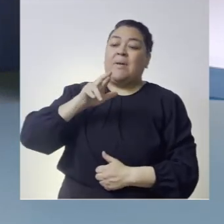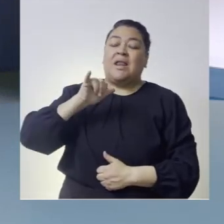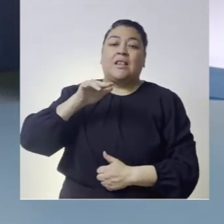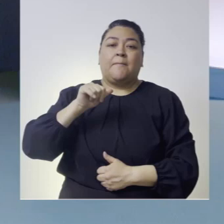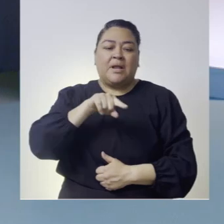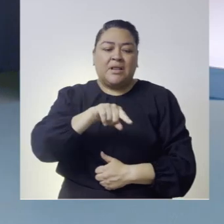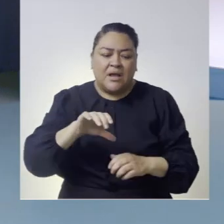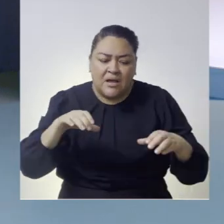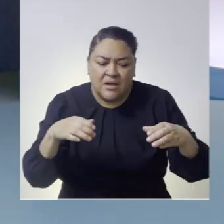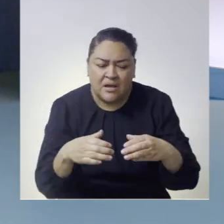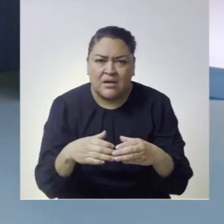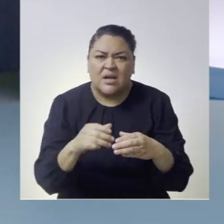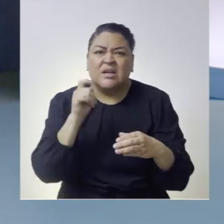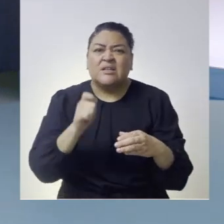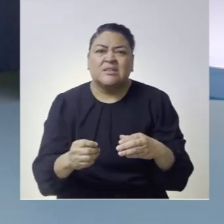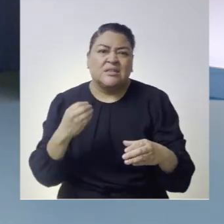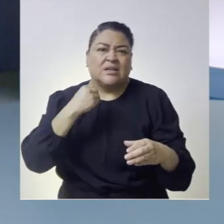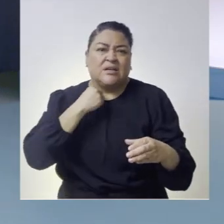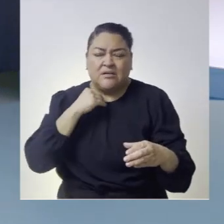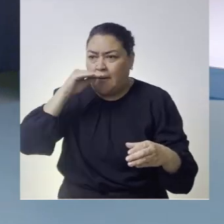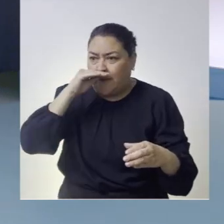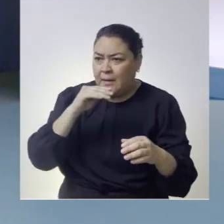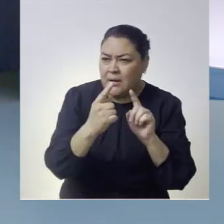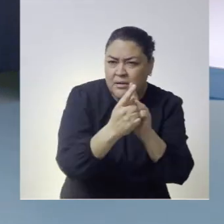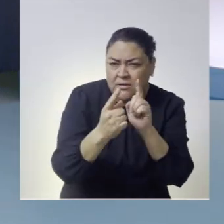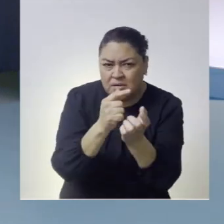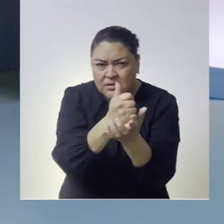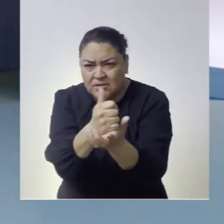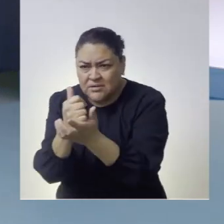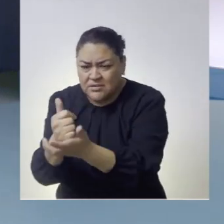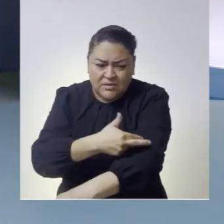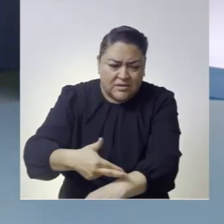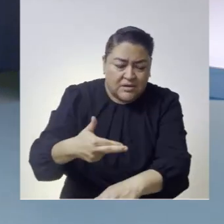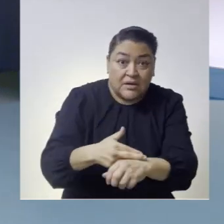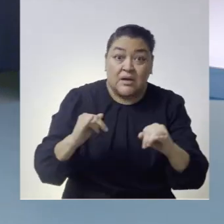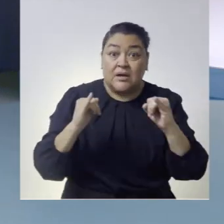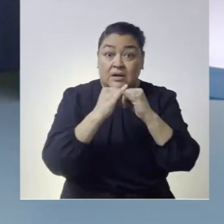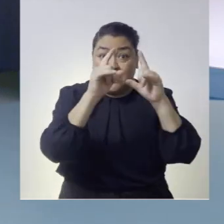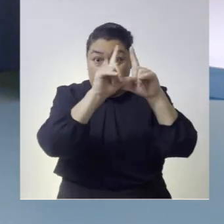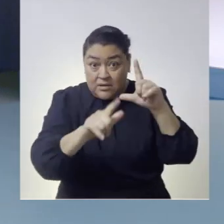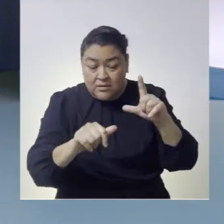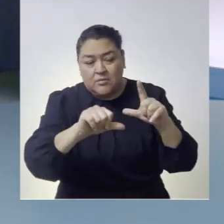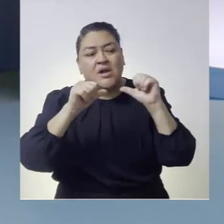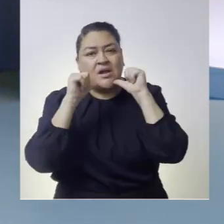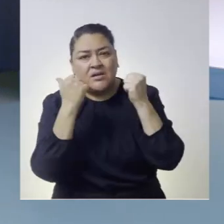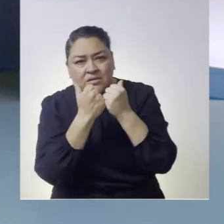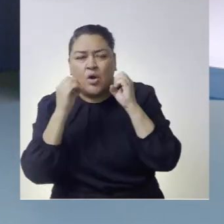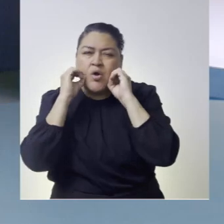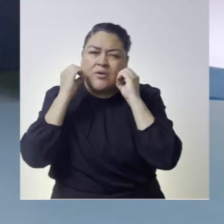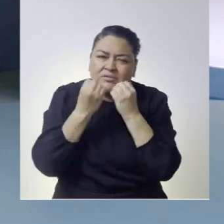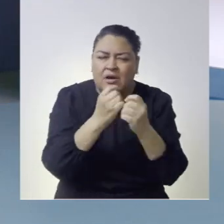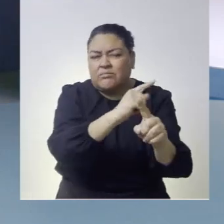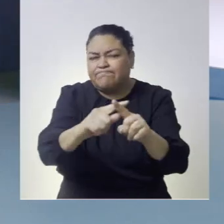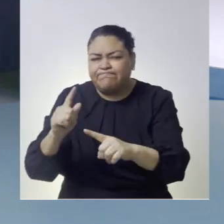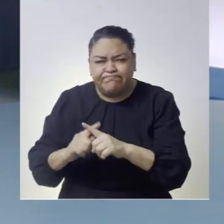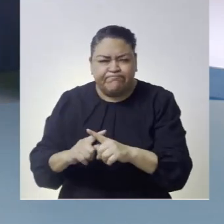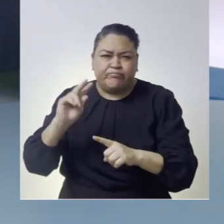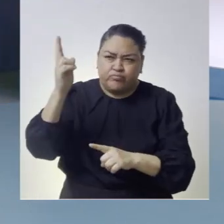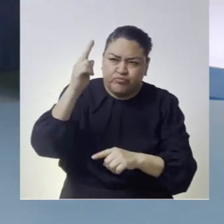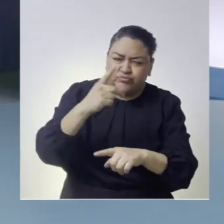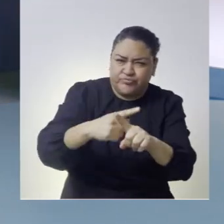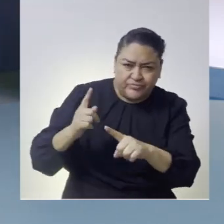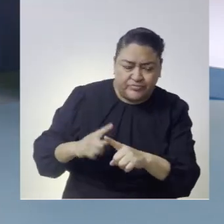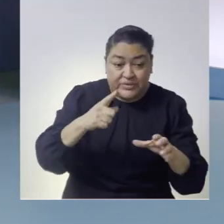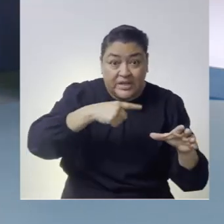santiago fortalece la vinculación con actores clave es decir instituciones electorales organizaciones de la sociedad civil y